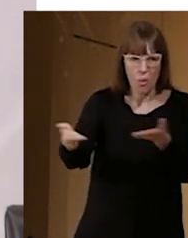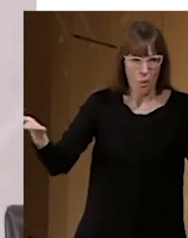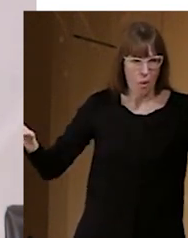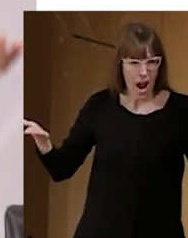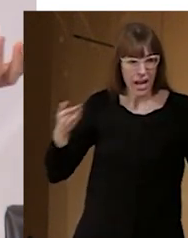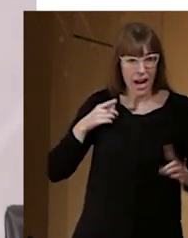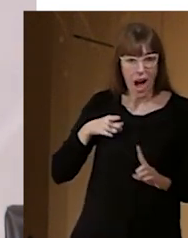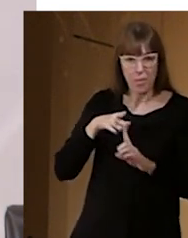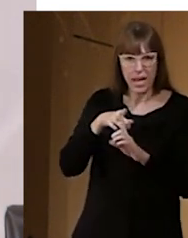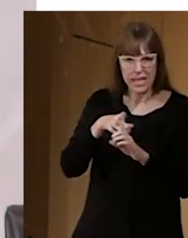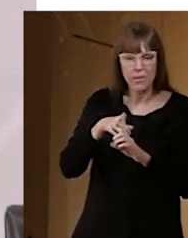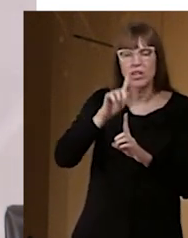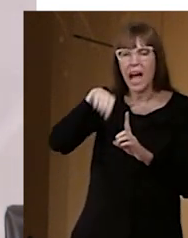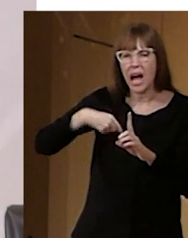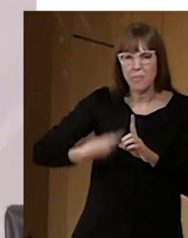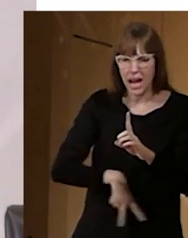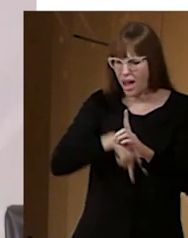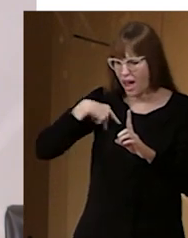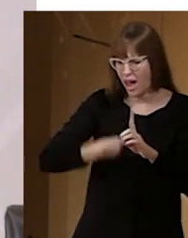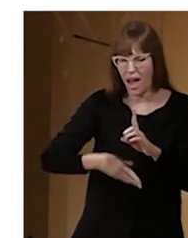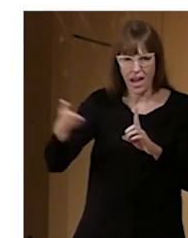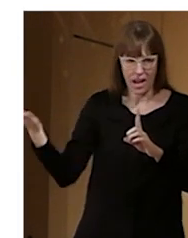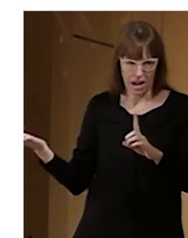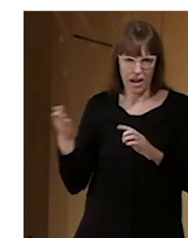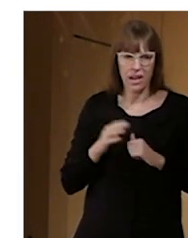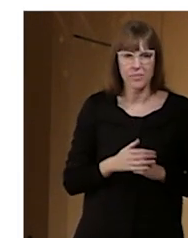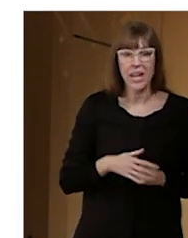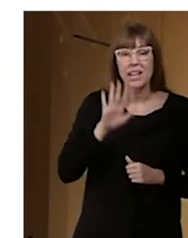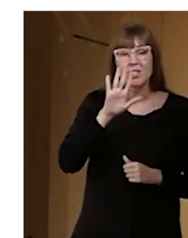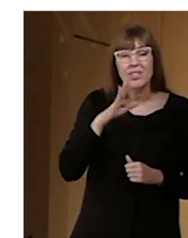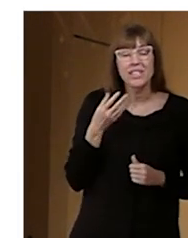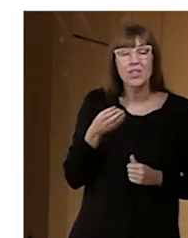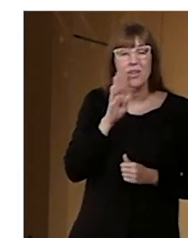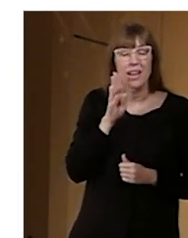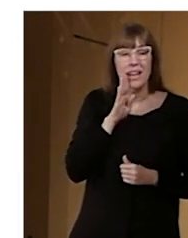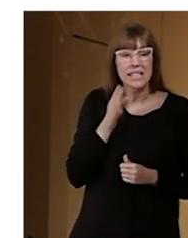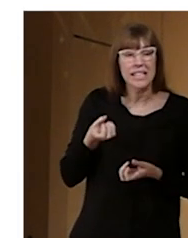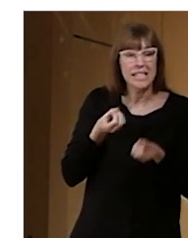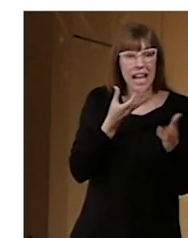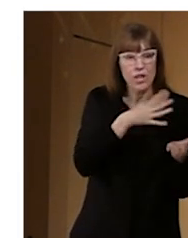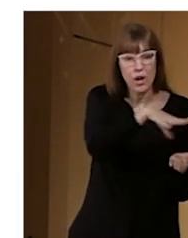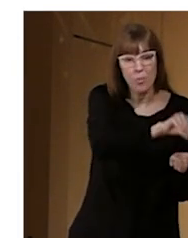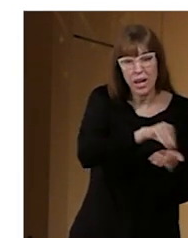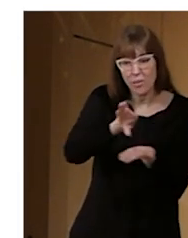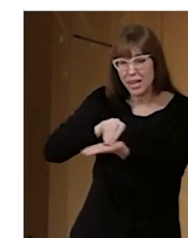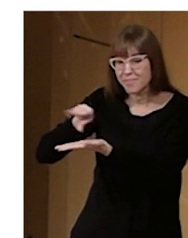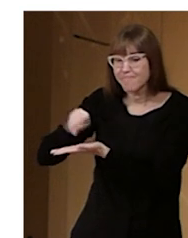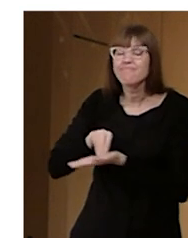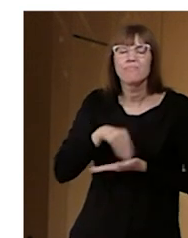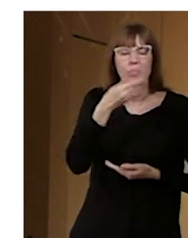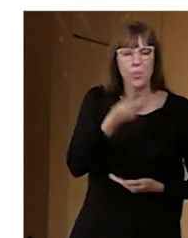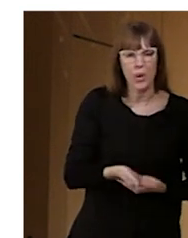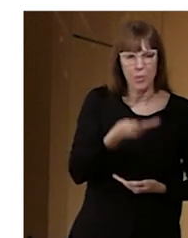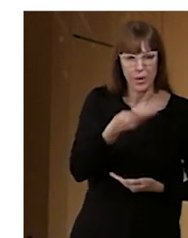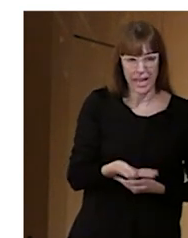gran público en general, ¿vale? Recopilar datos nos parece súper importante. por nuestra experiencia, los espacios